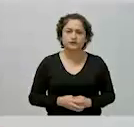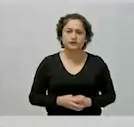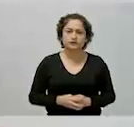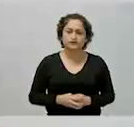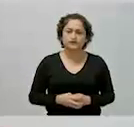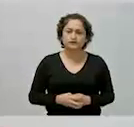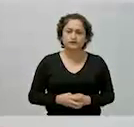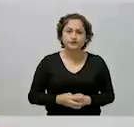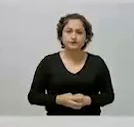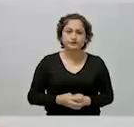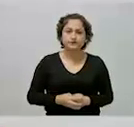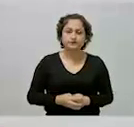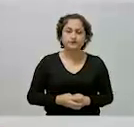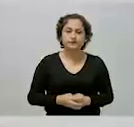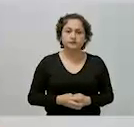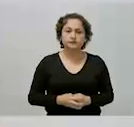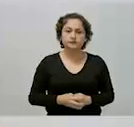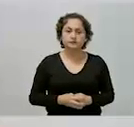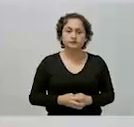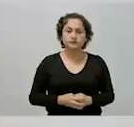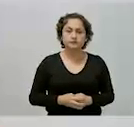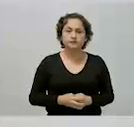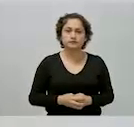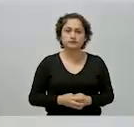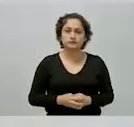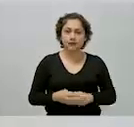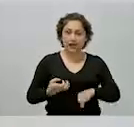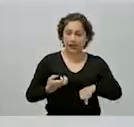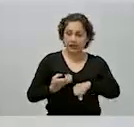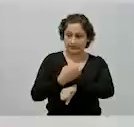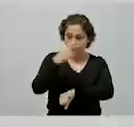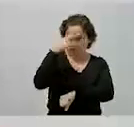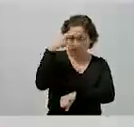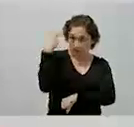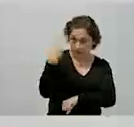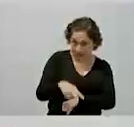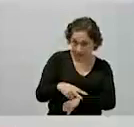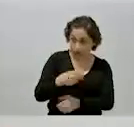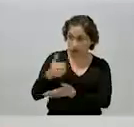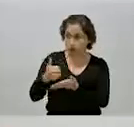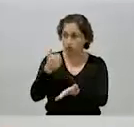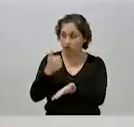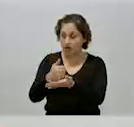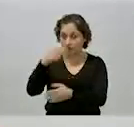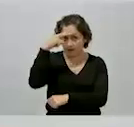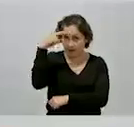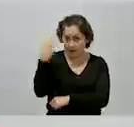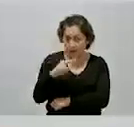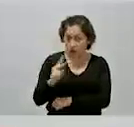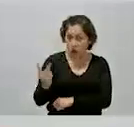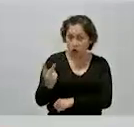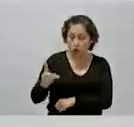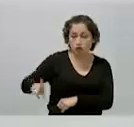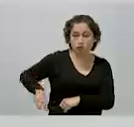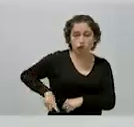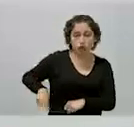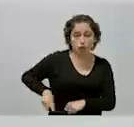Los gobiernos del Estado de México y de la Ciudad de México están